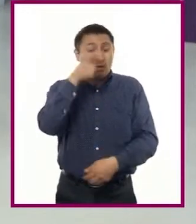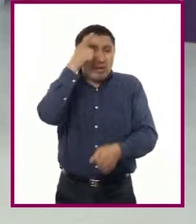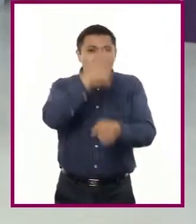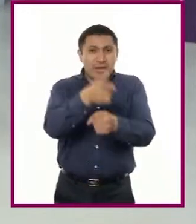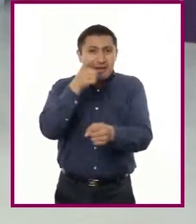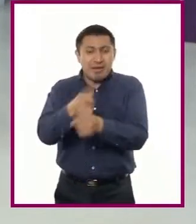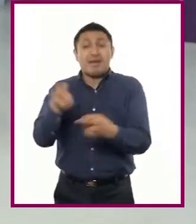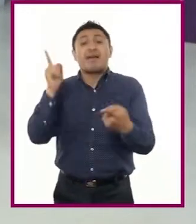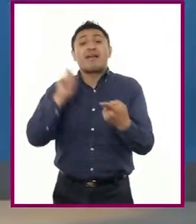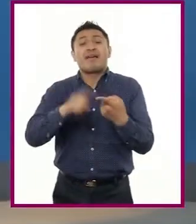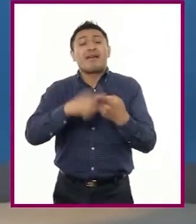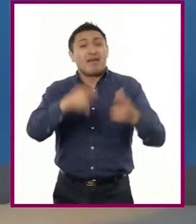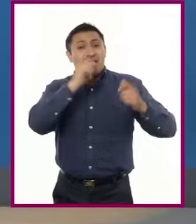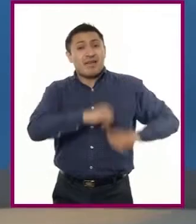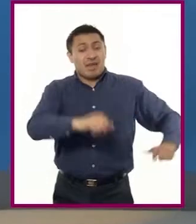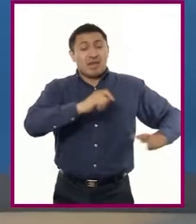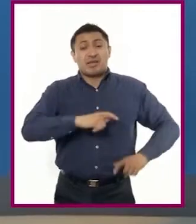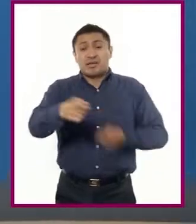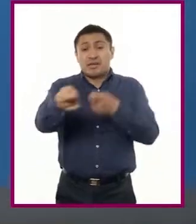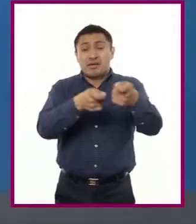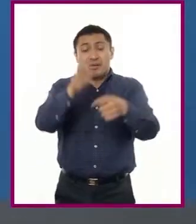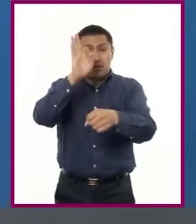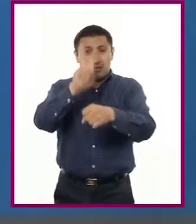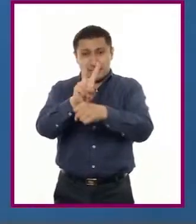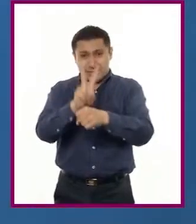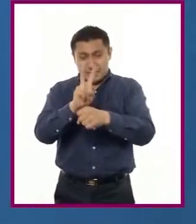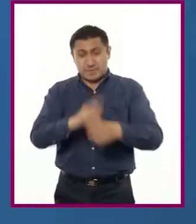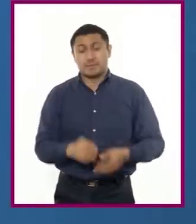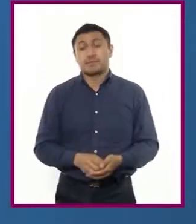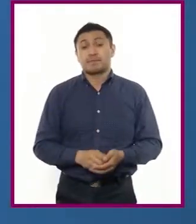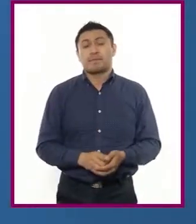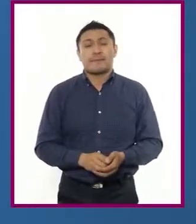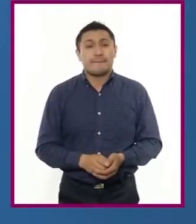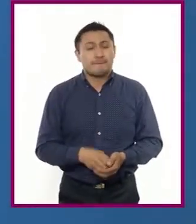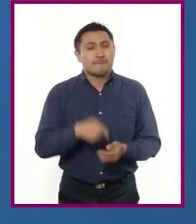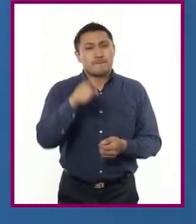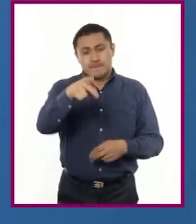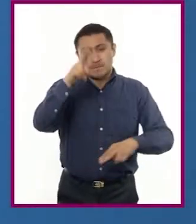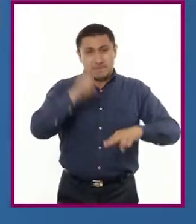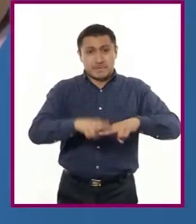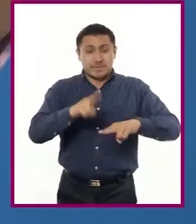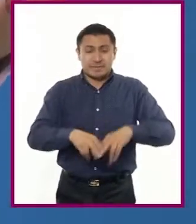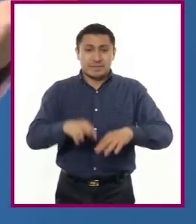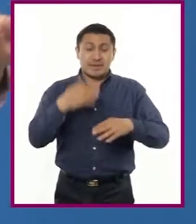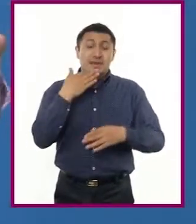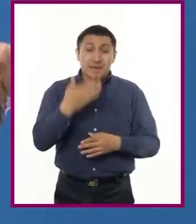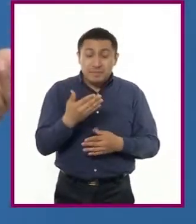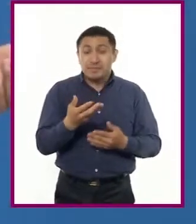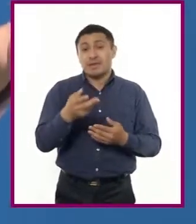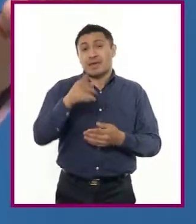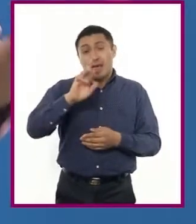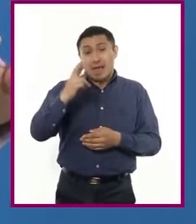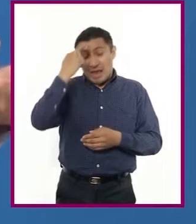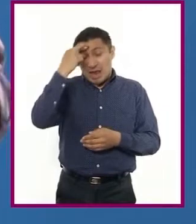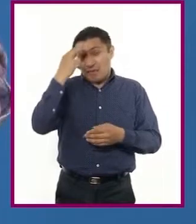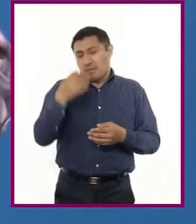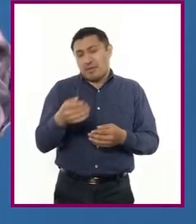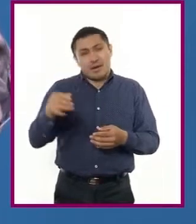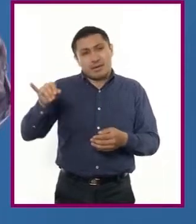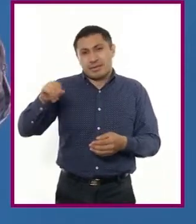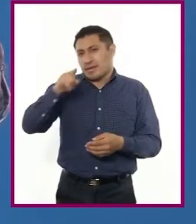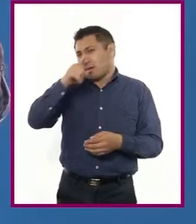su comportamiento. Antes de dar inicio, pónganse cómodas y cómodos. Recuerden tomar las notas que